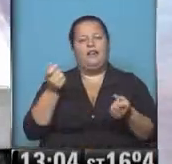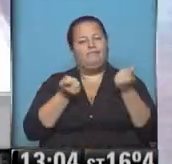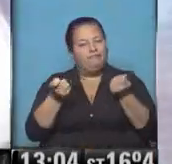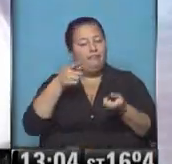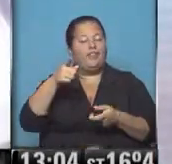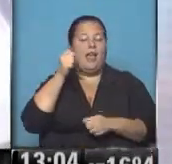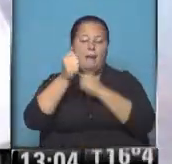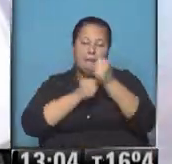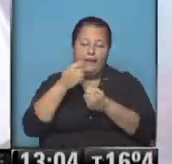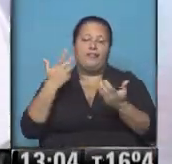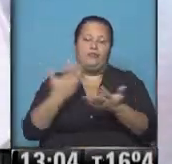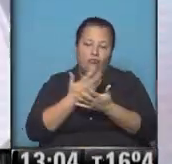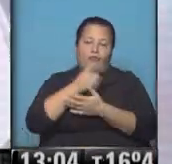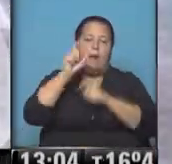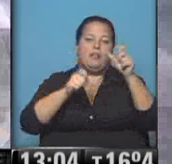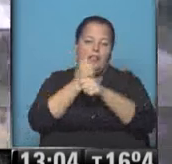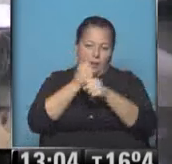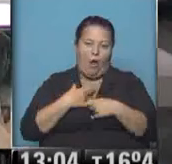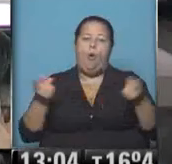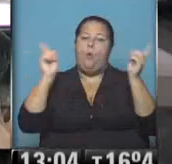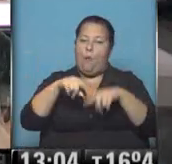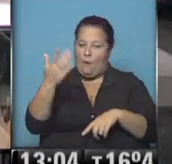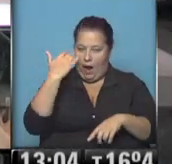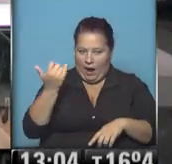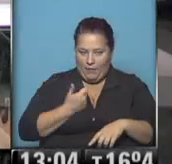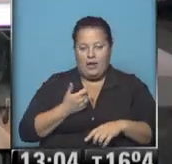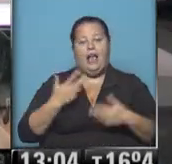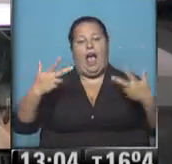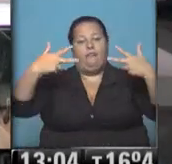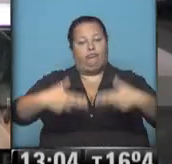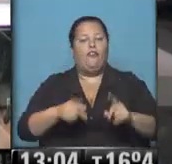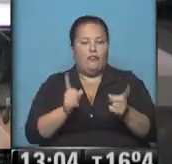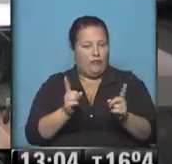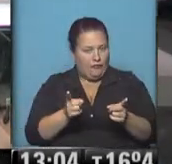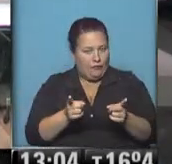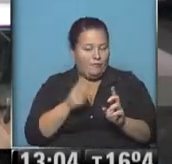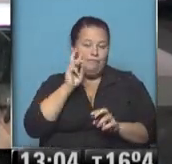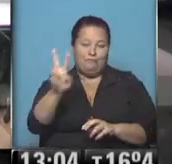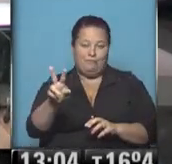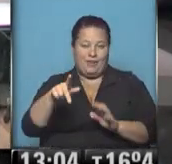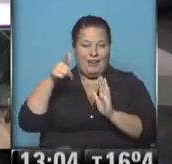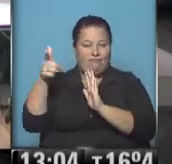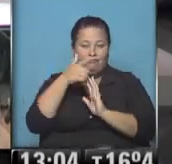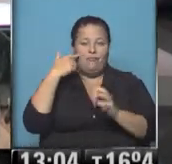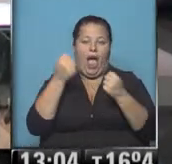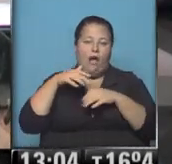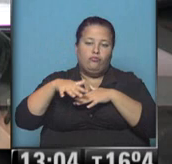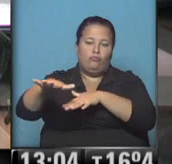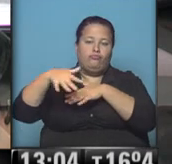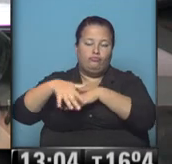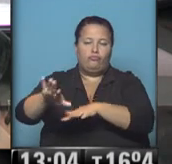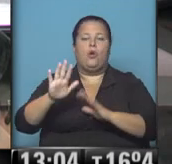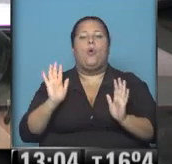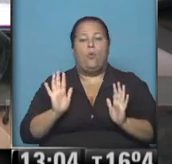empresarial con los perjudicados. Los trabajadores volvemos contigo cuando lo dispongas. Claro, porque el bloqueo continúa, así veíamos el paso de los vehículos,